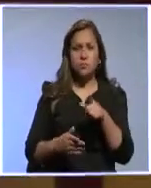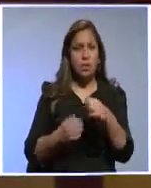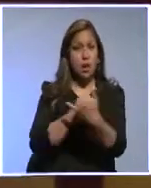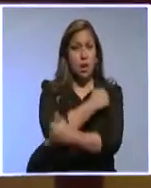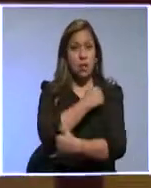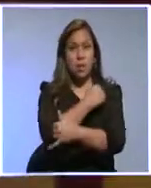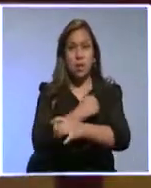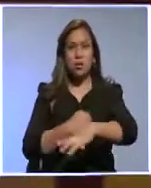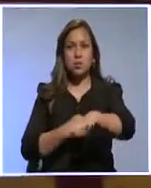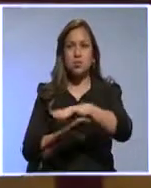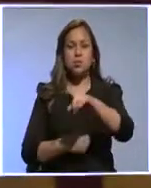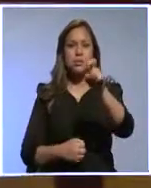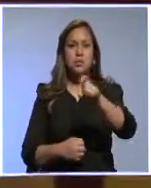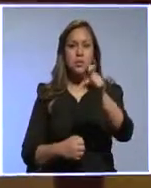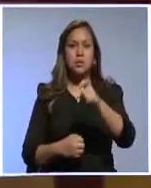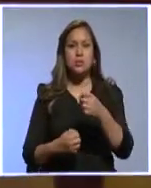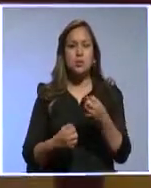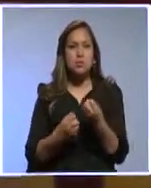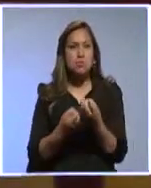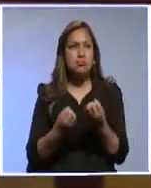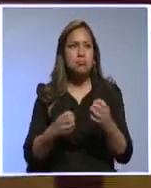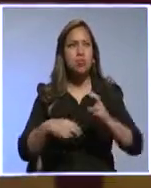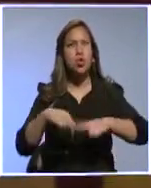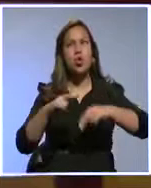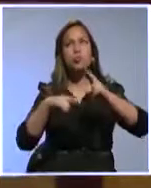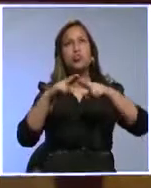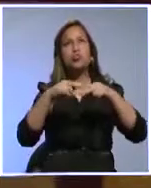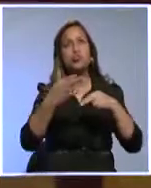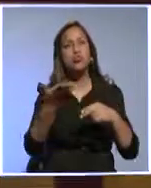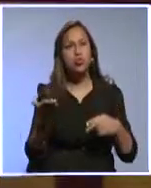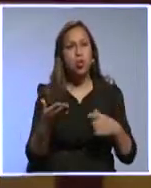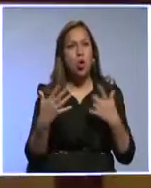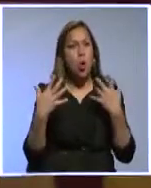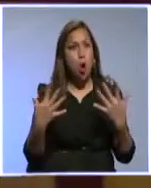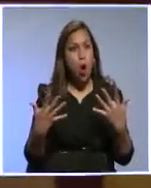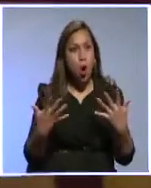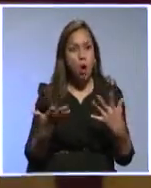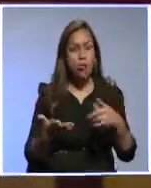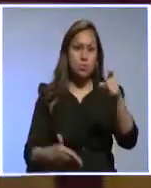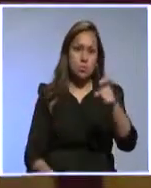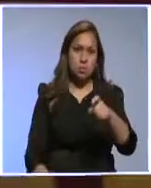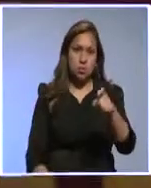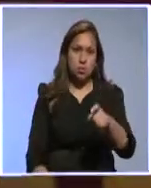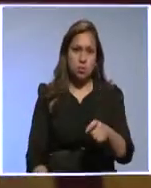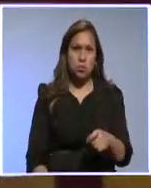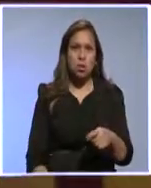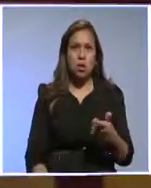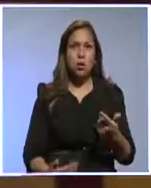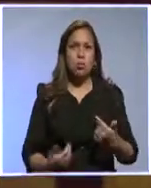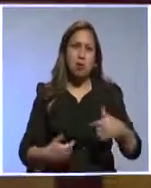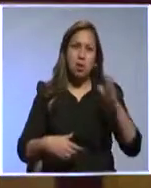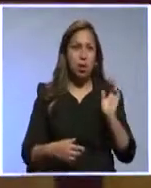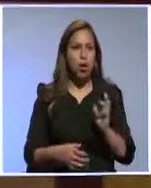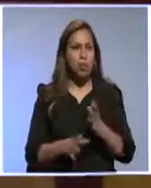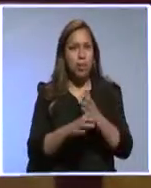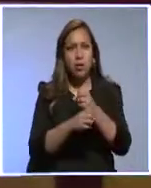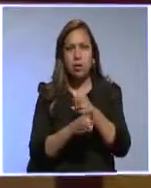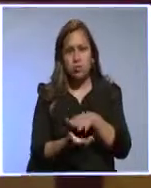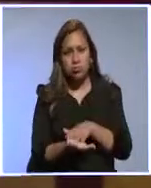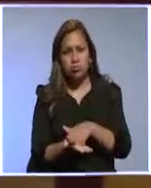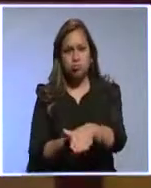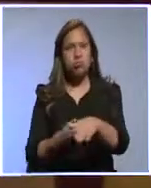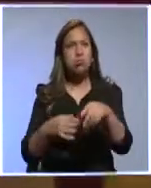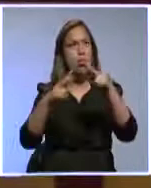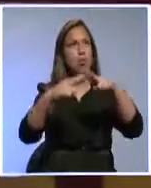Hay una gran necesidad de infraestructura, una gran necesidad de obras, pero no se trata de hacer pistas y hacer veredas y hacer alumbrado,